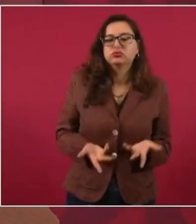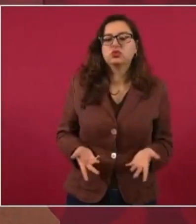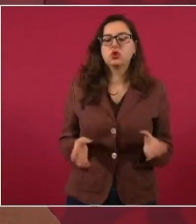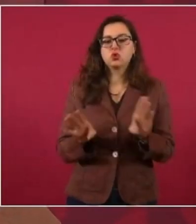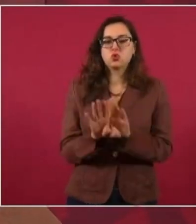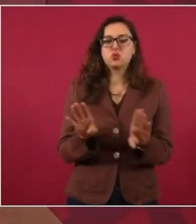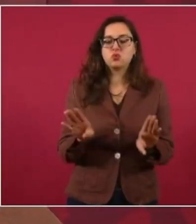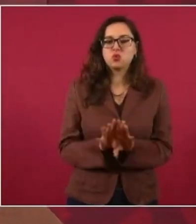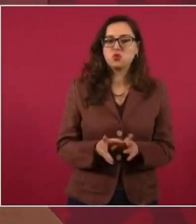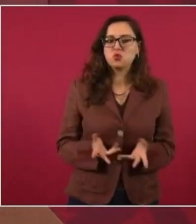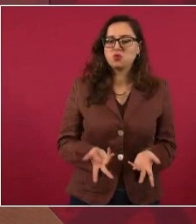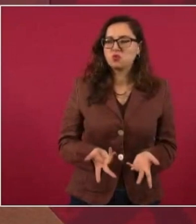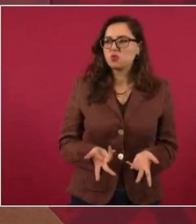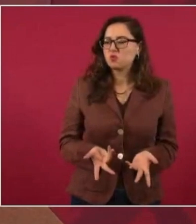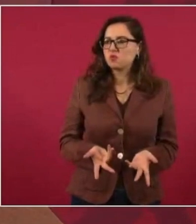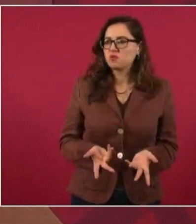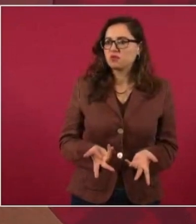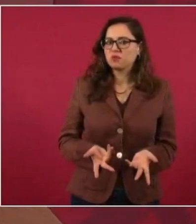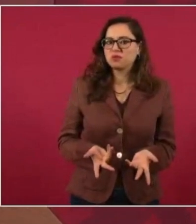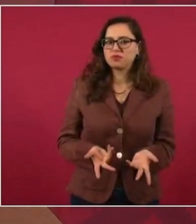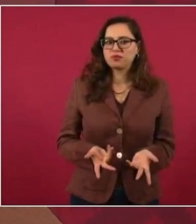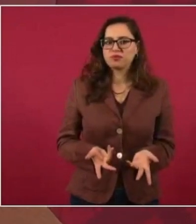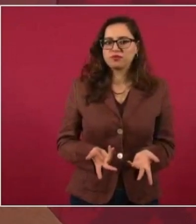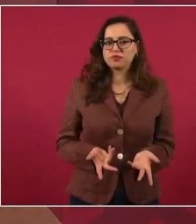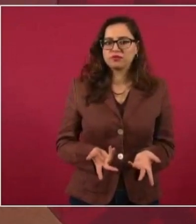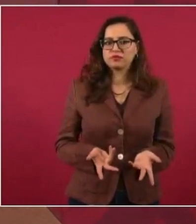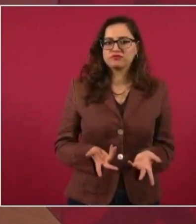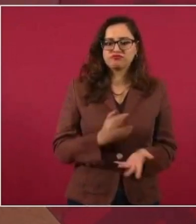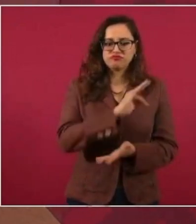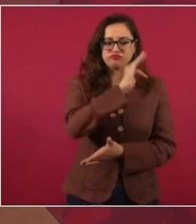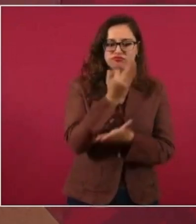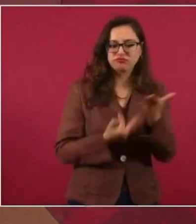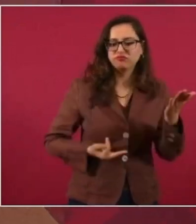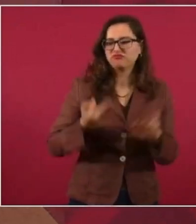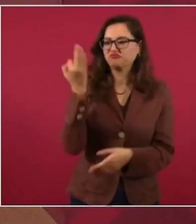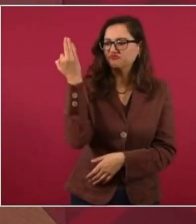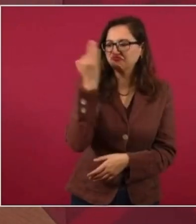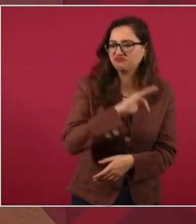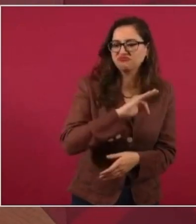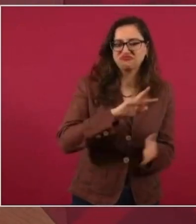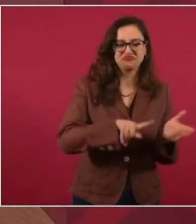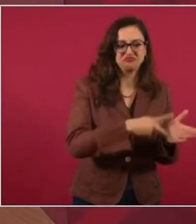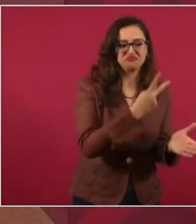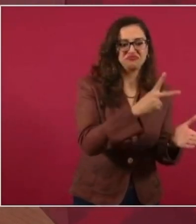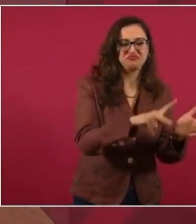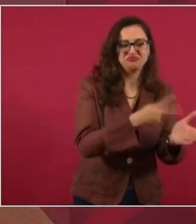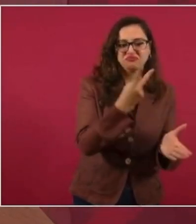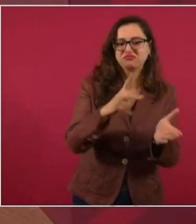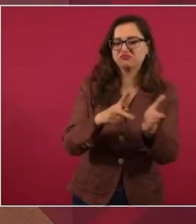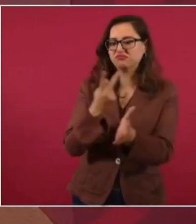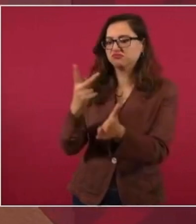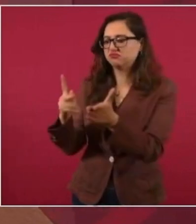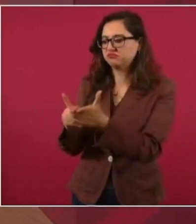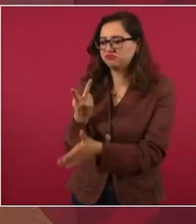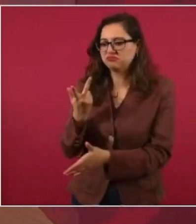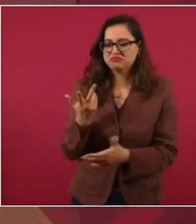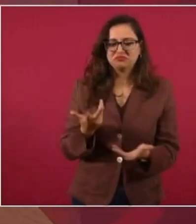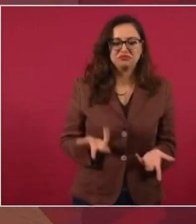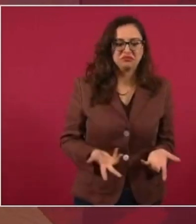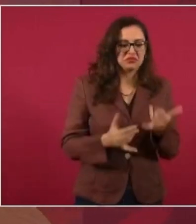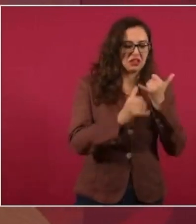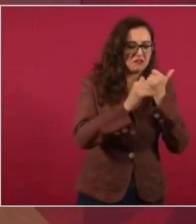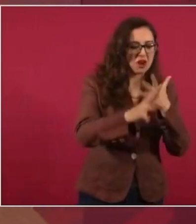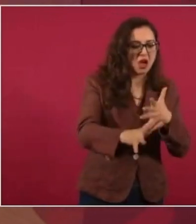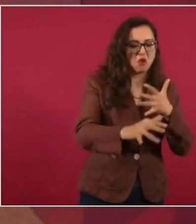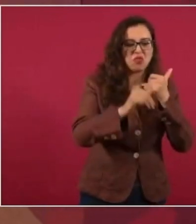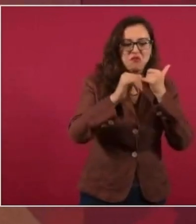con facturas falsas, haciendo transacciones